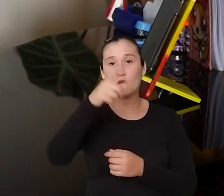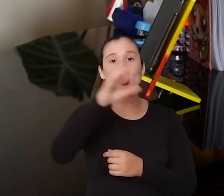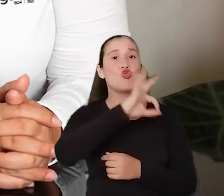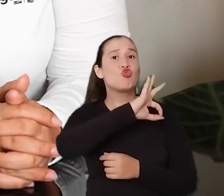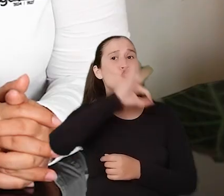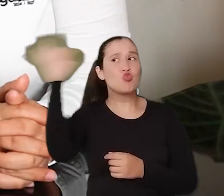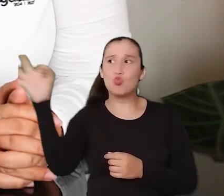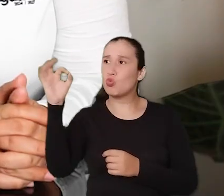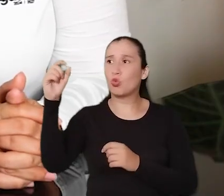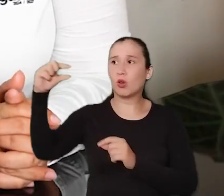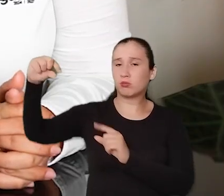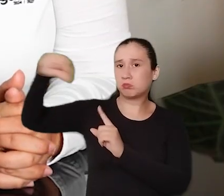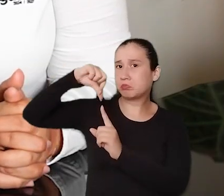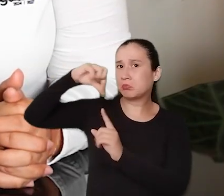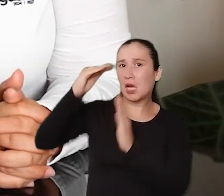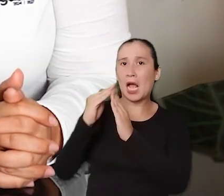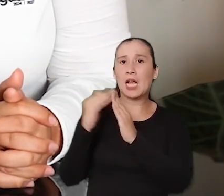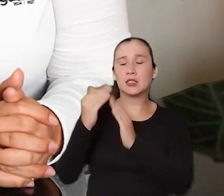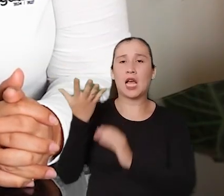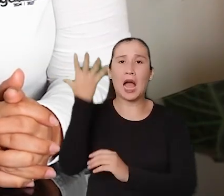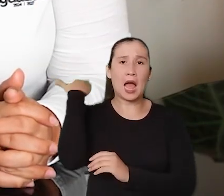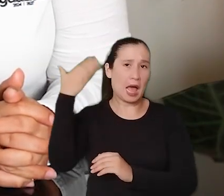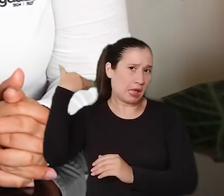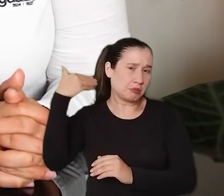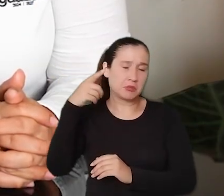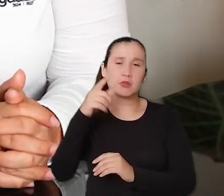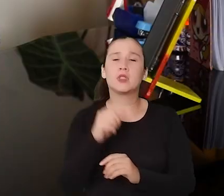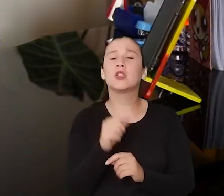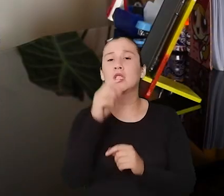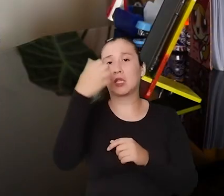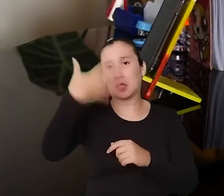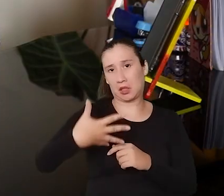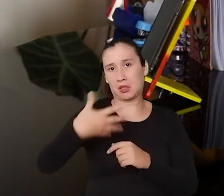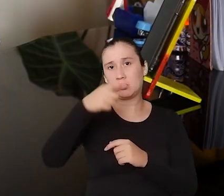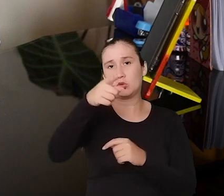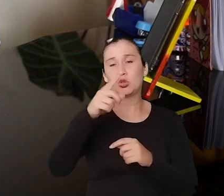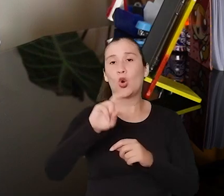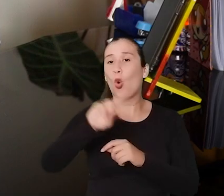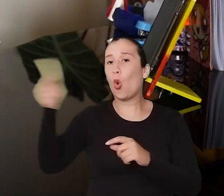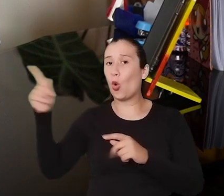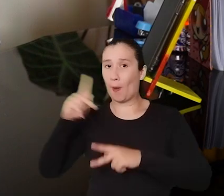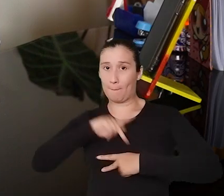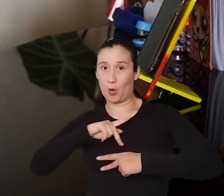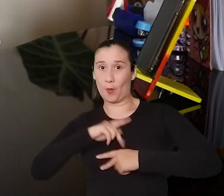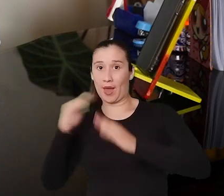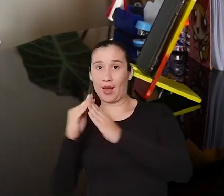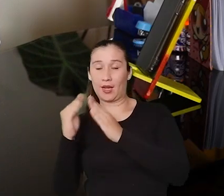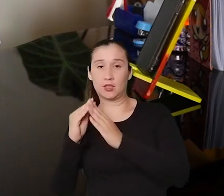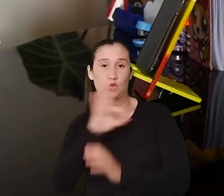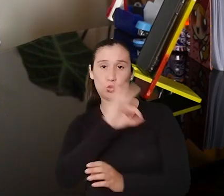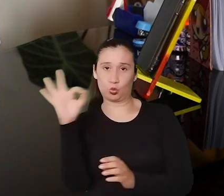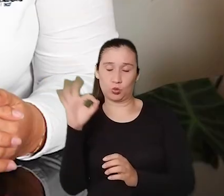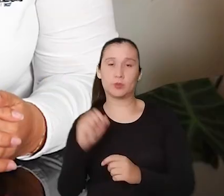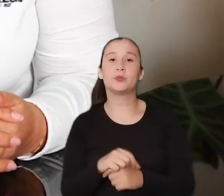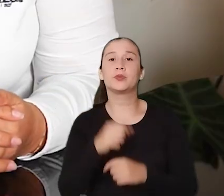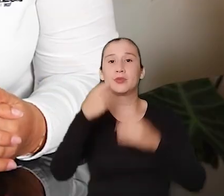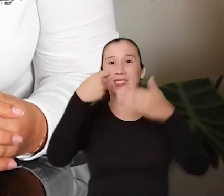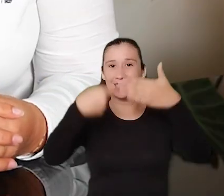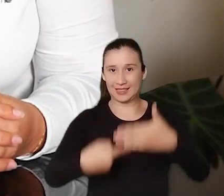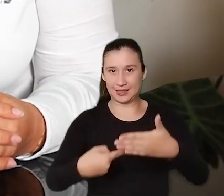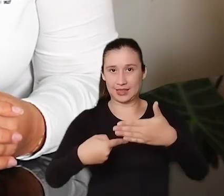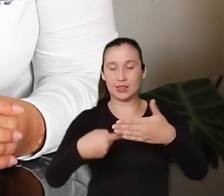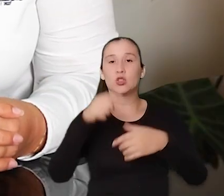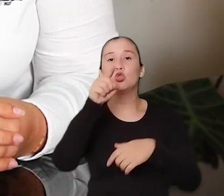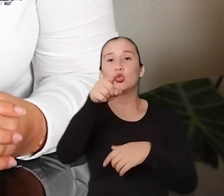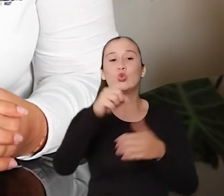Municipal. Cuarto, no haber sido beneficiario de un subsidio de vivienda. Quinto, no ser propietario de otra vivienda. Sexto,